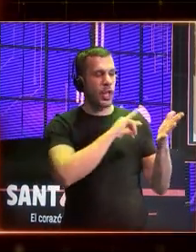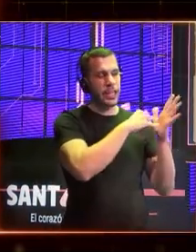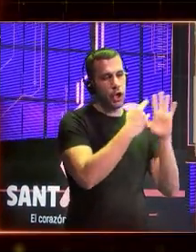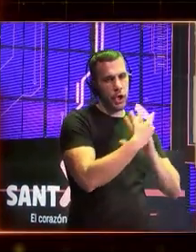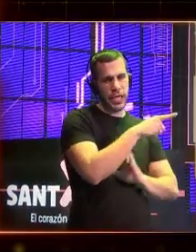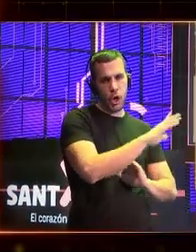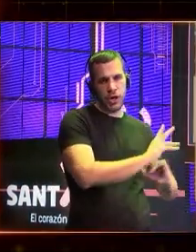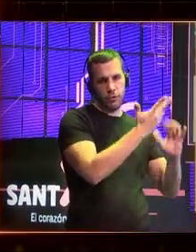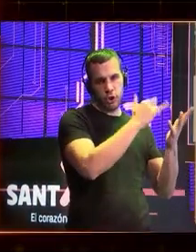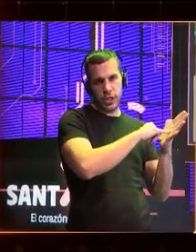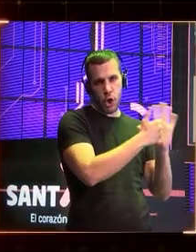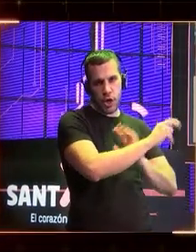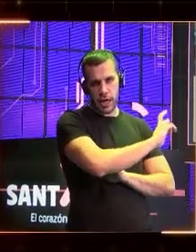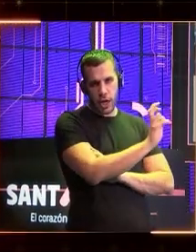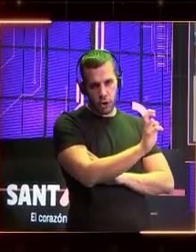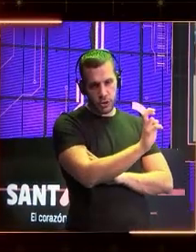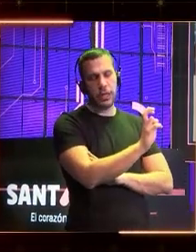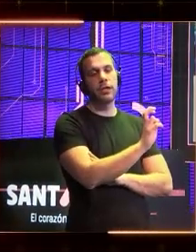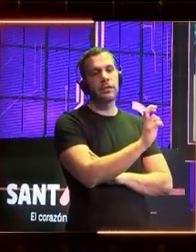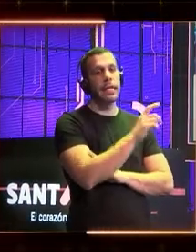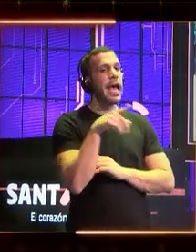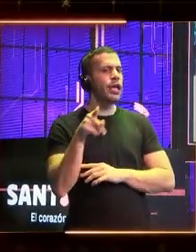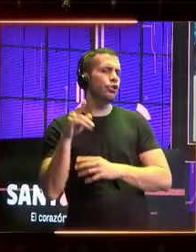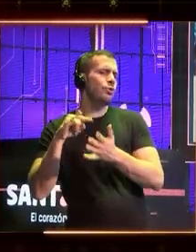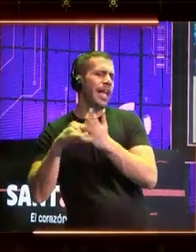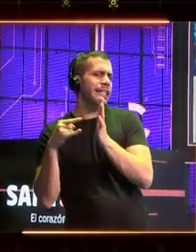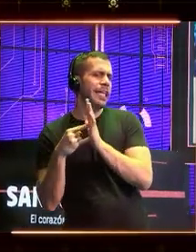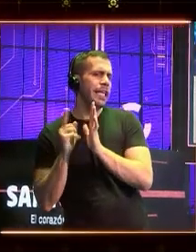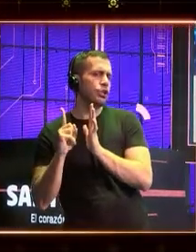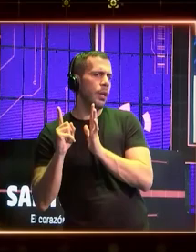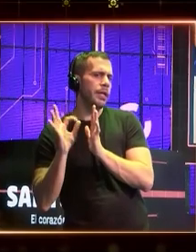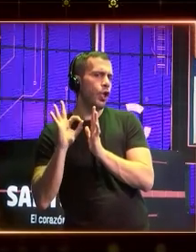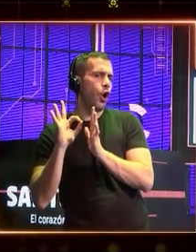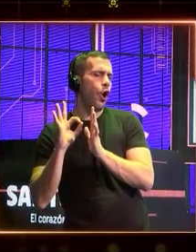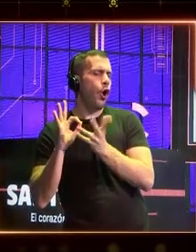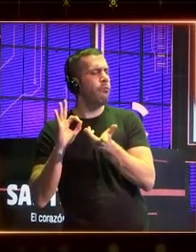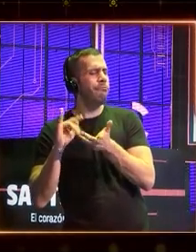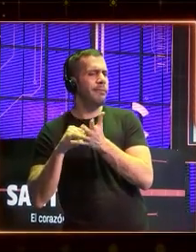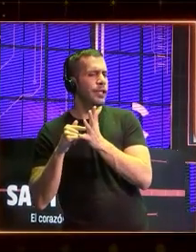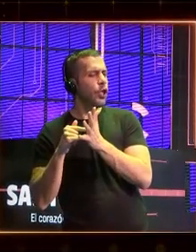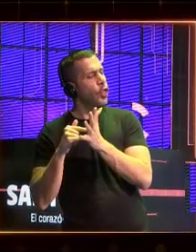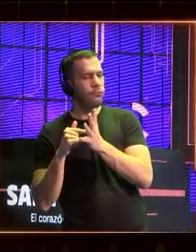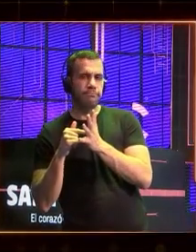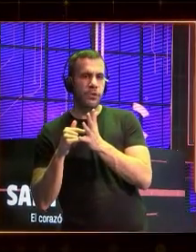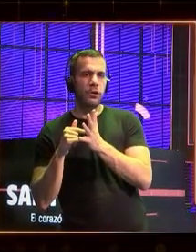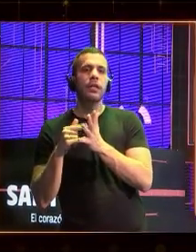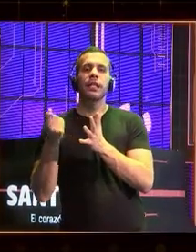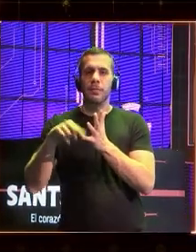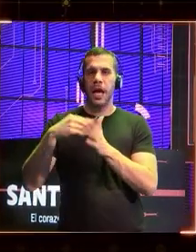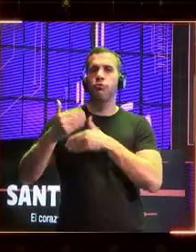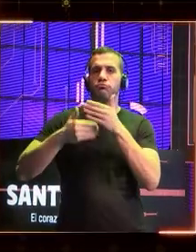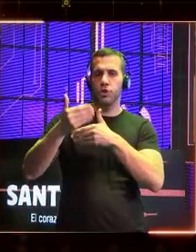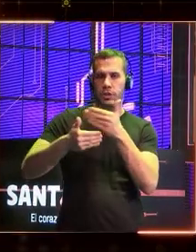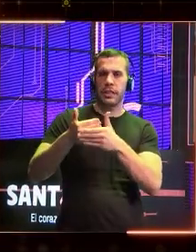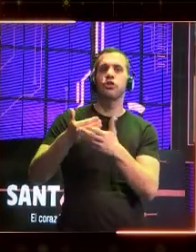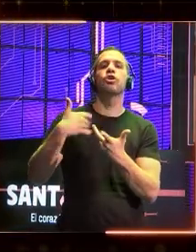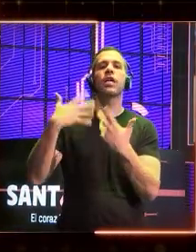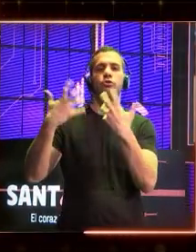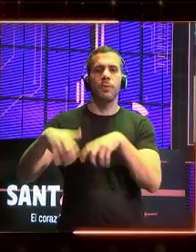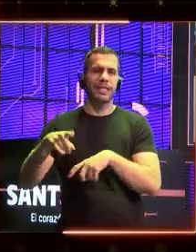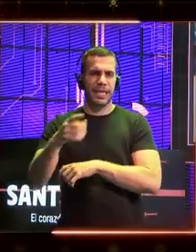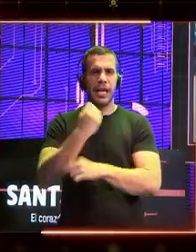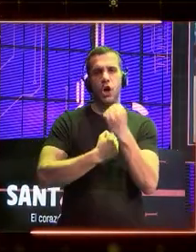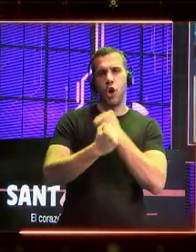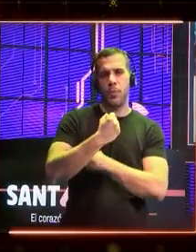tecnológica que hemos visto antes. No solamente es una técnica, no solamente es un método, no solamente afecta a la automatización de procesos, afecta a la economía, a la